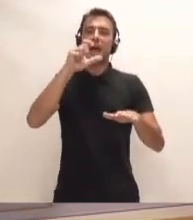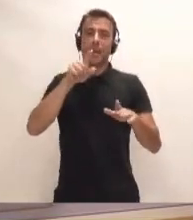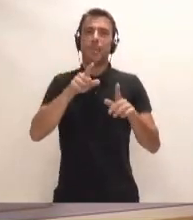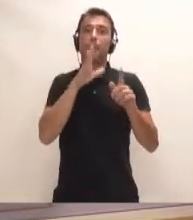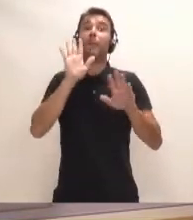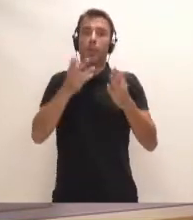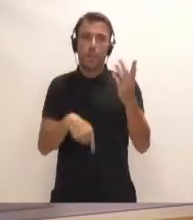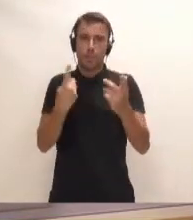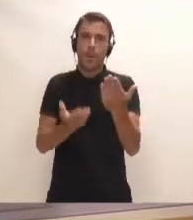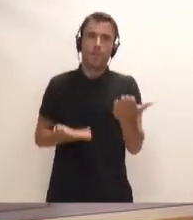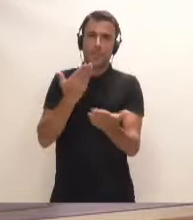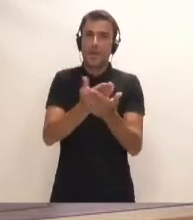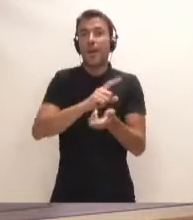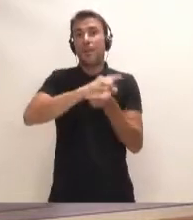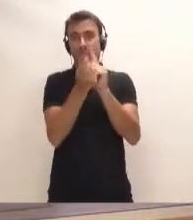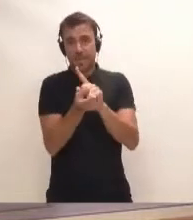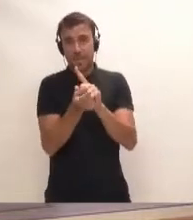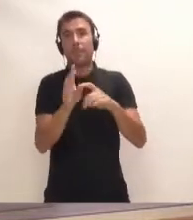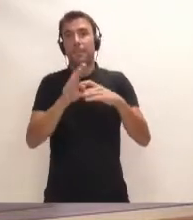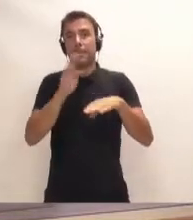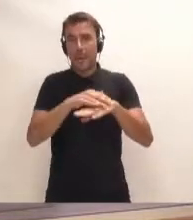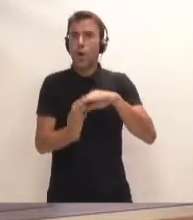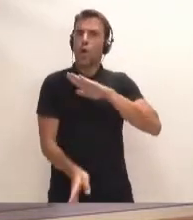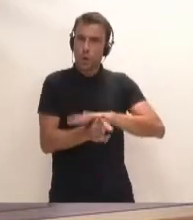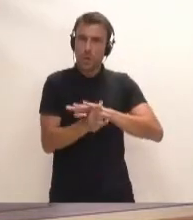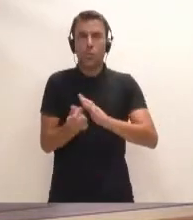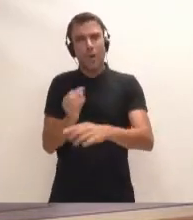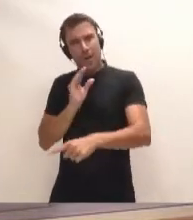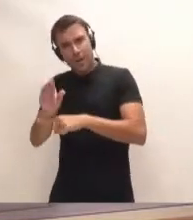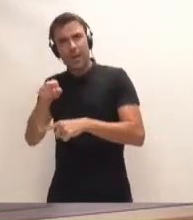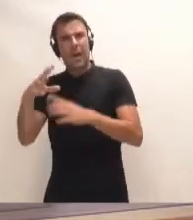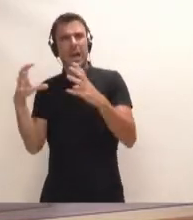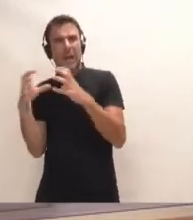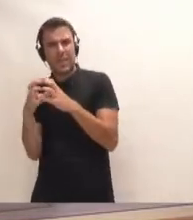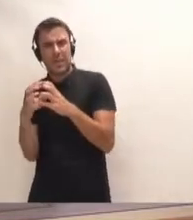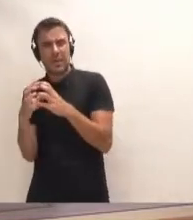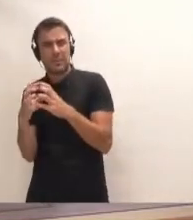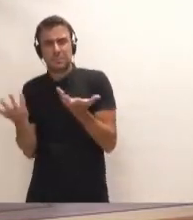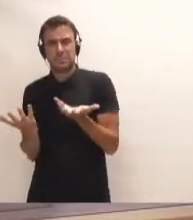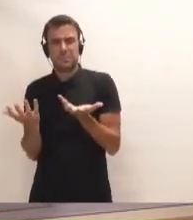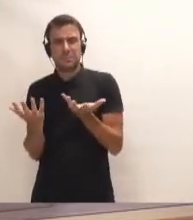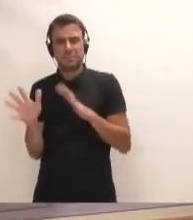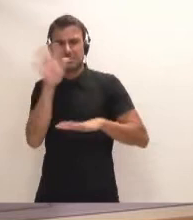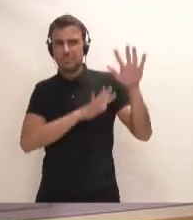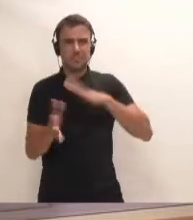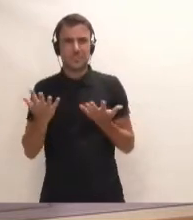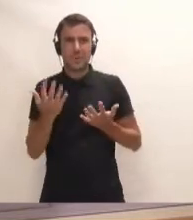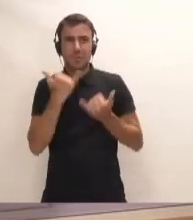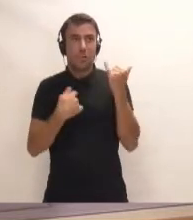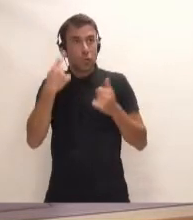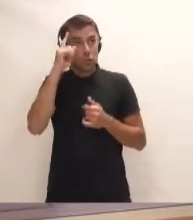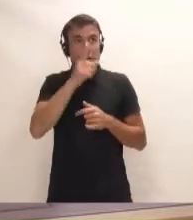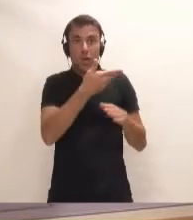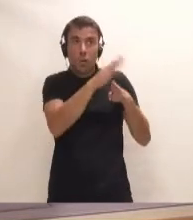para que se siguiese adelante y se siguiese invirtiendo en Granadilla. Y bueno, yo no sé el resto,